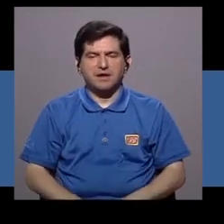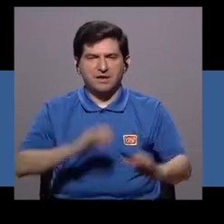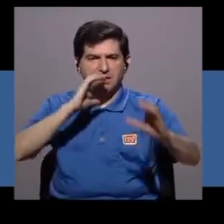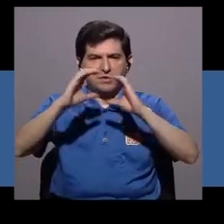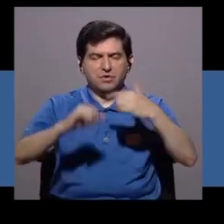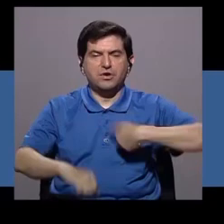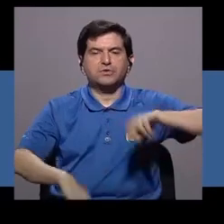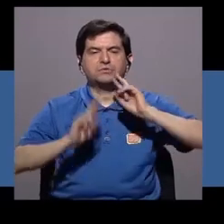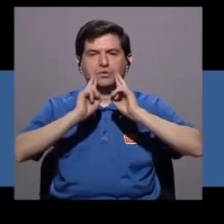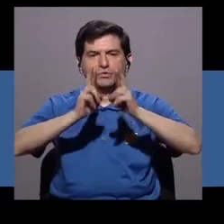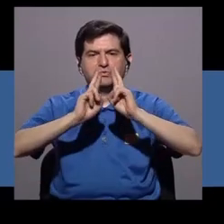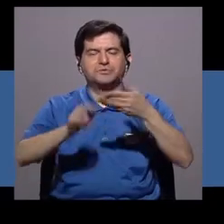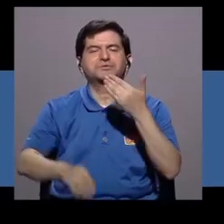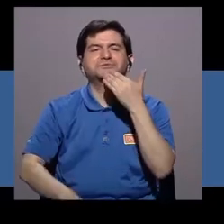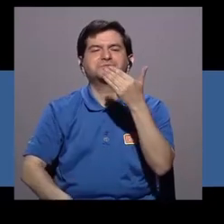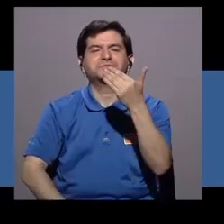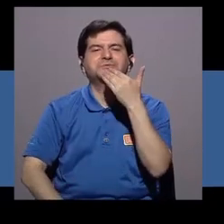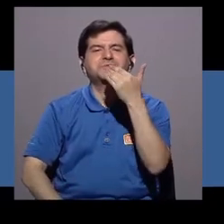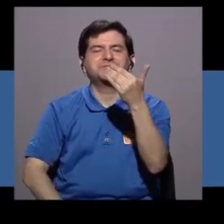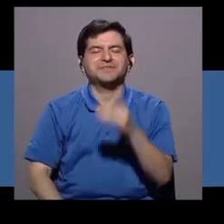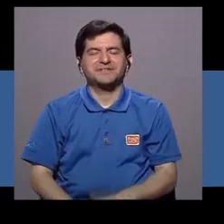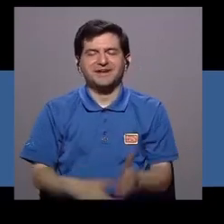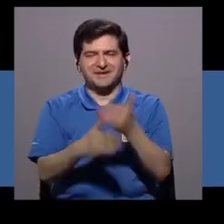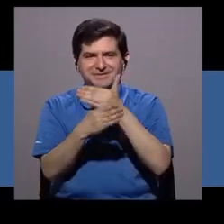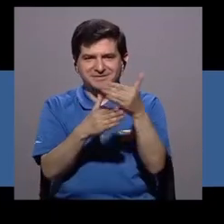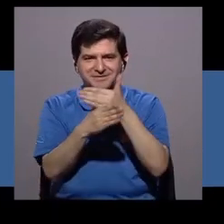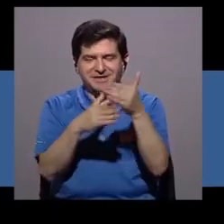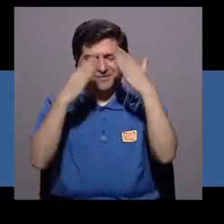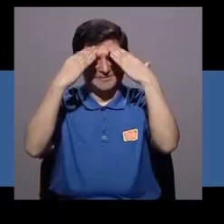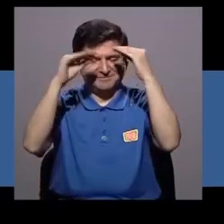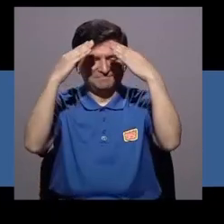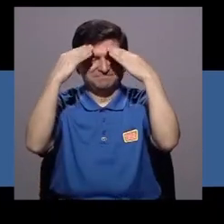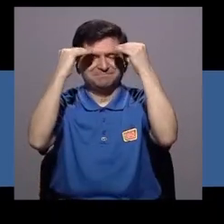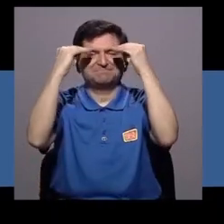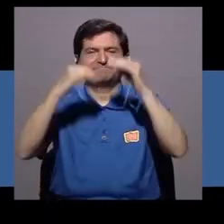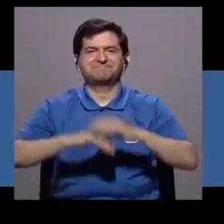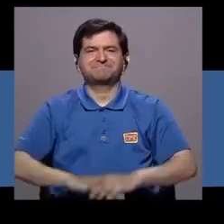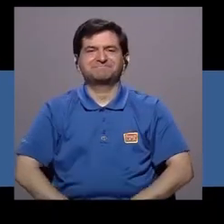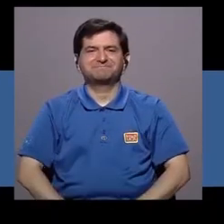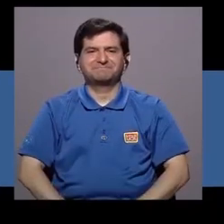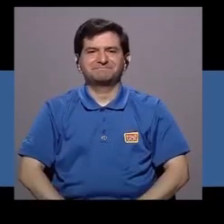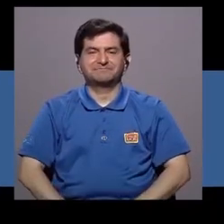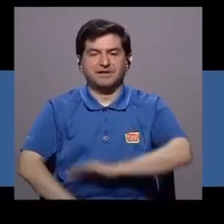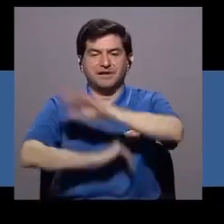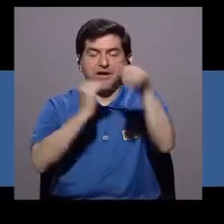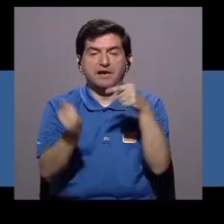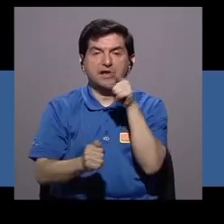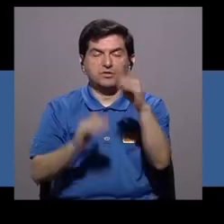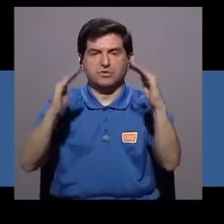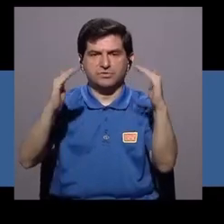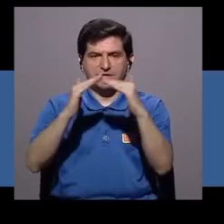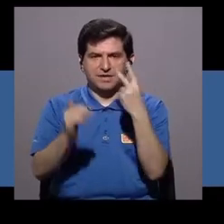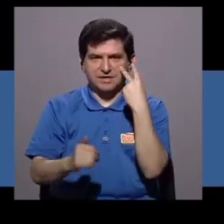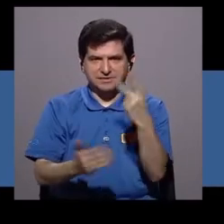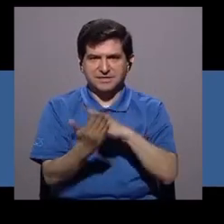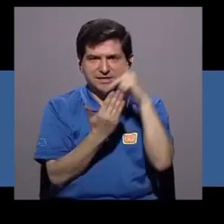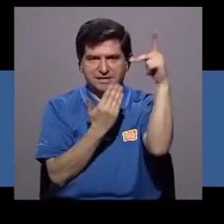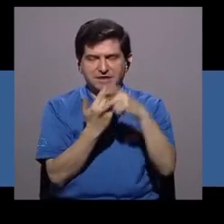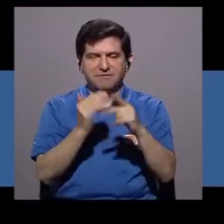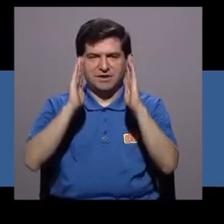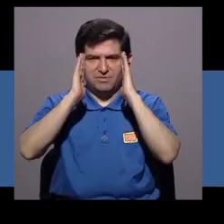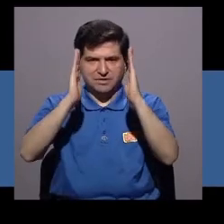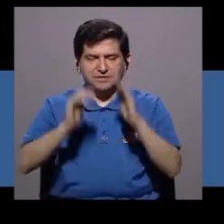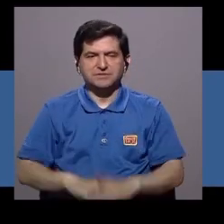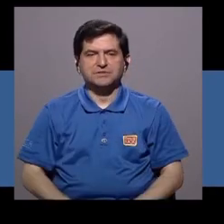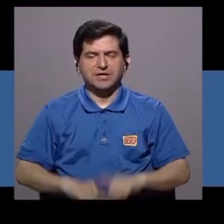Muchísimas gracias por compartir con nosotros esta información, y a todos en casa, donde nos estén viendo, nos están escuchando, los invitamos a continuar con